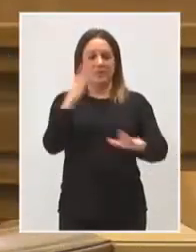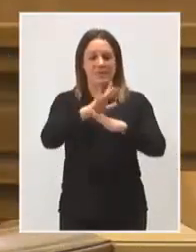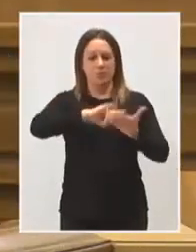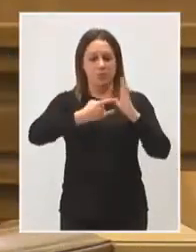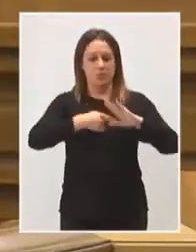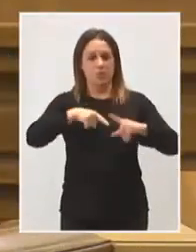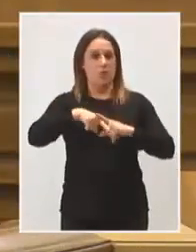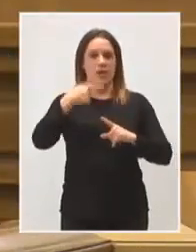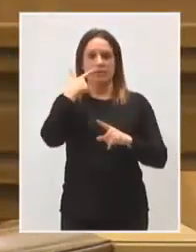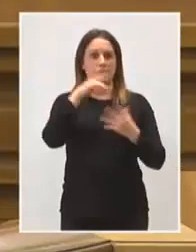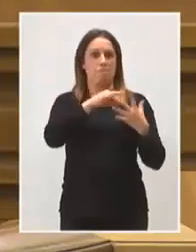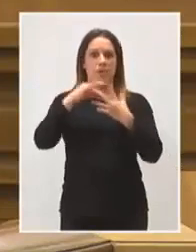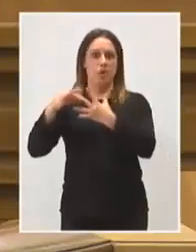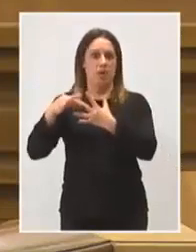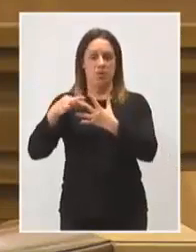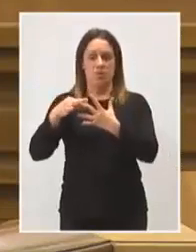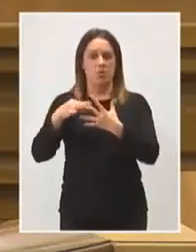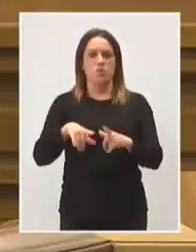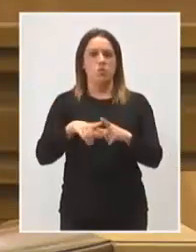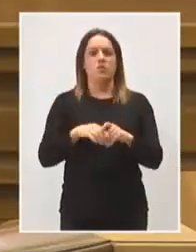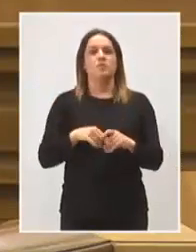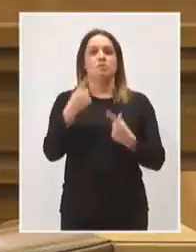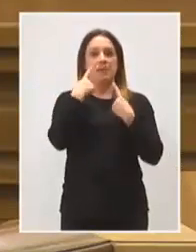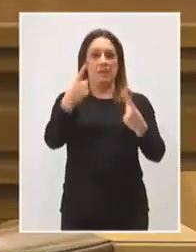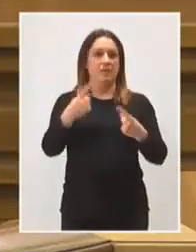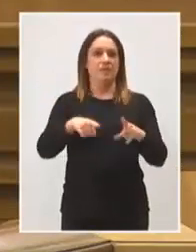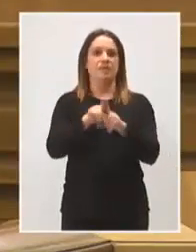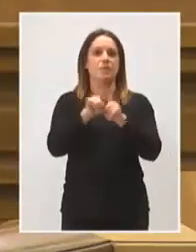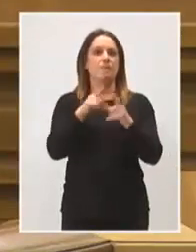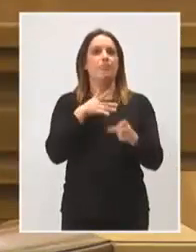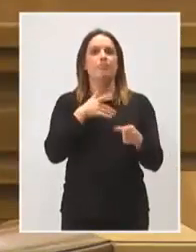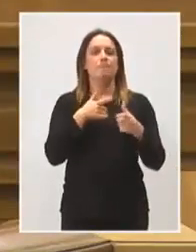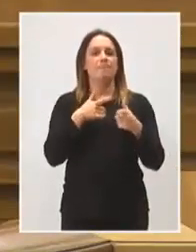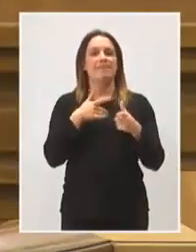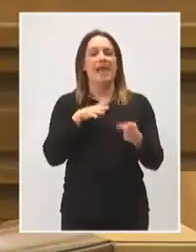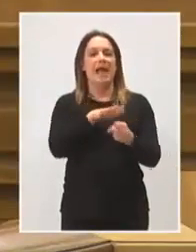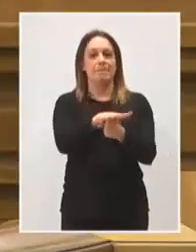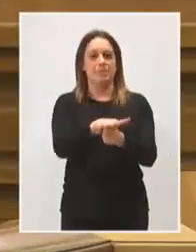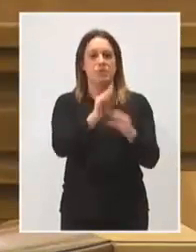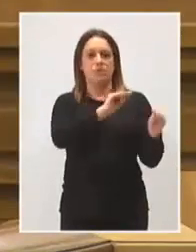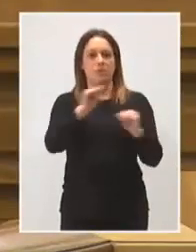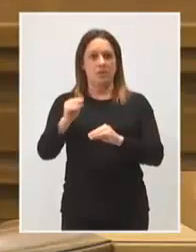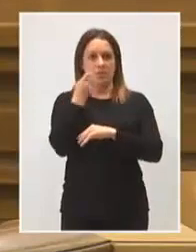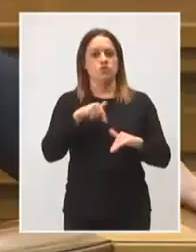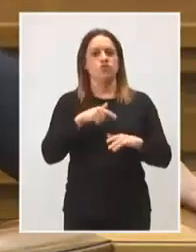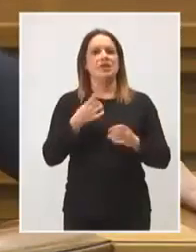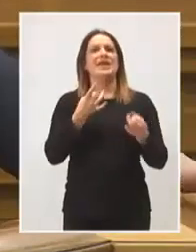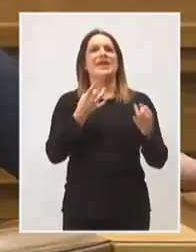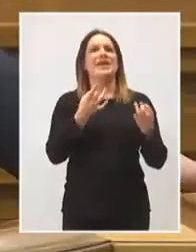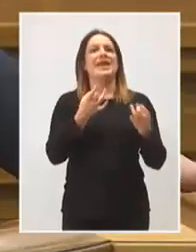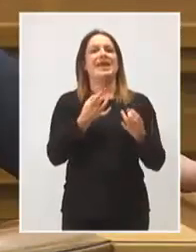también pionero en el ámbito de la formación profesional para incorporar una realidad virtual y avanzada.